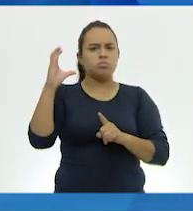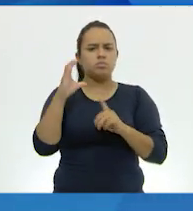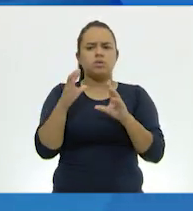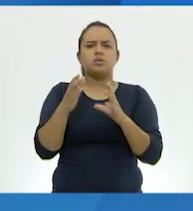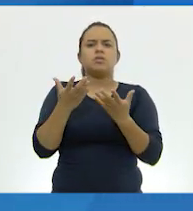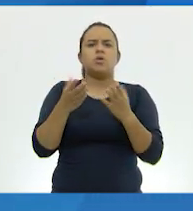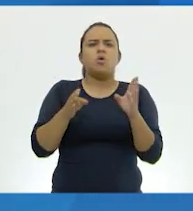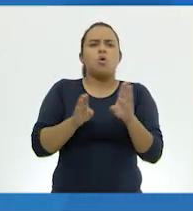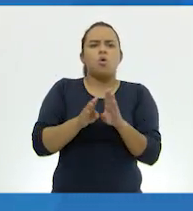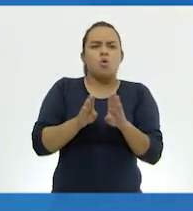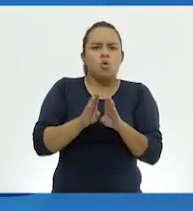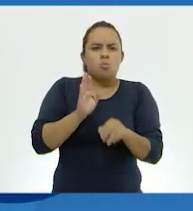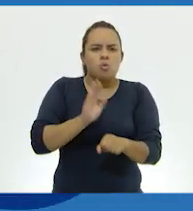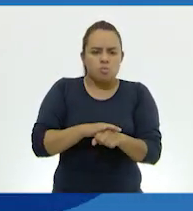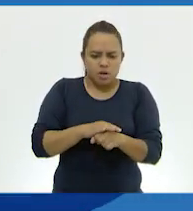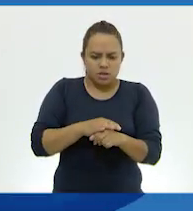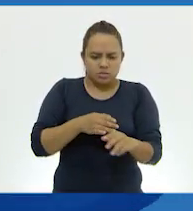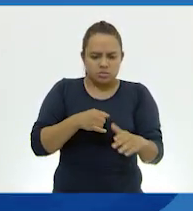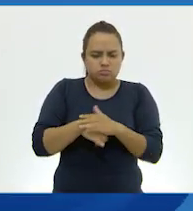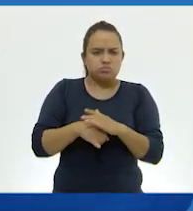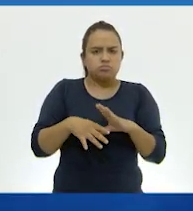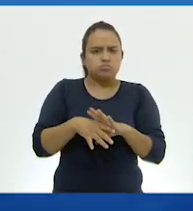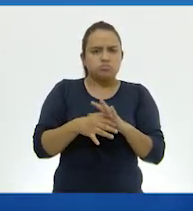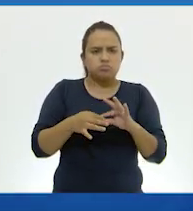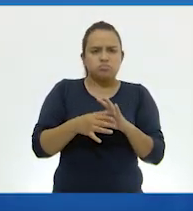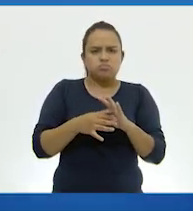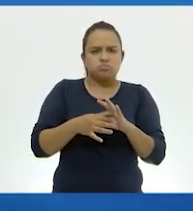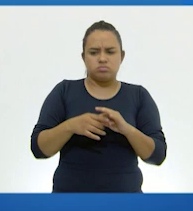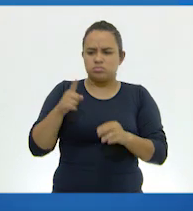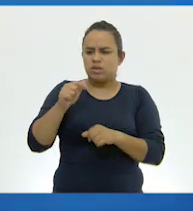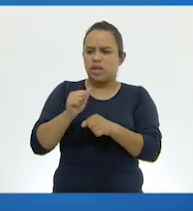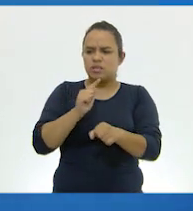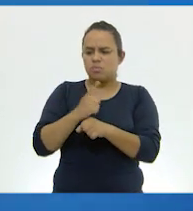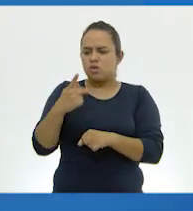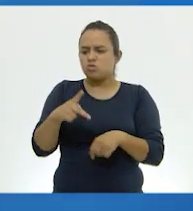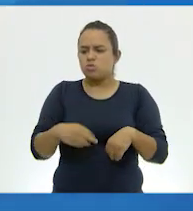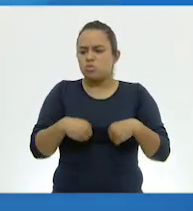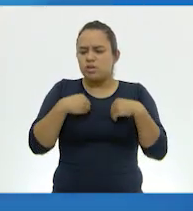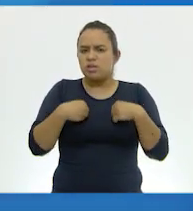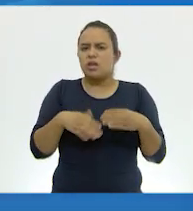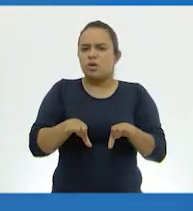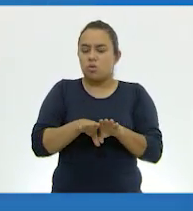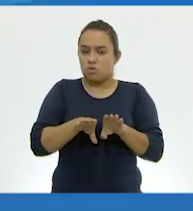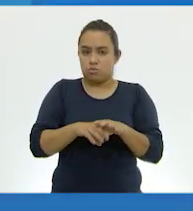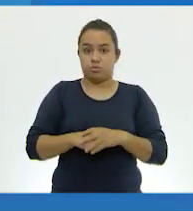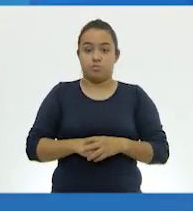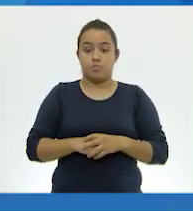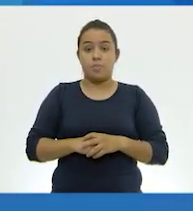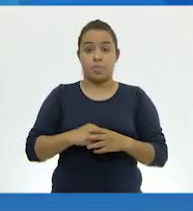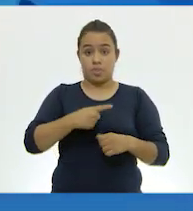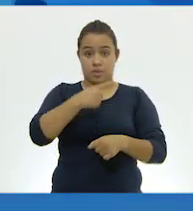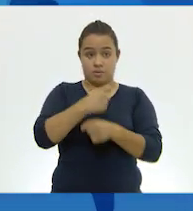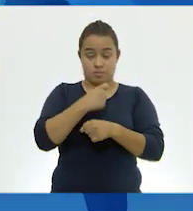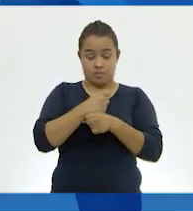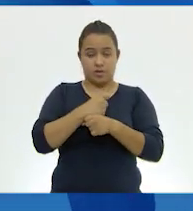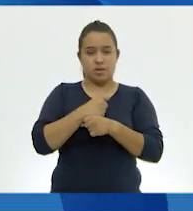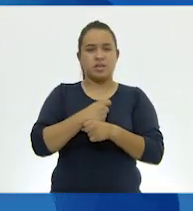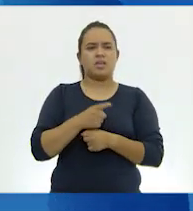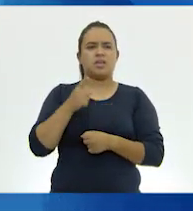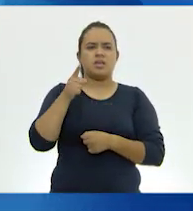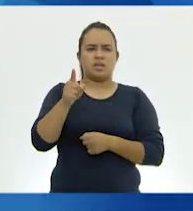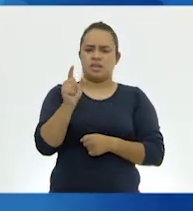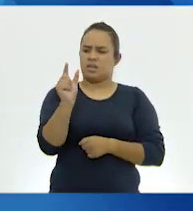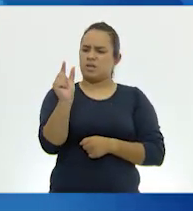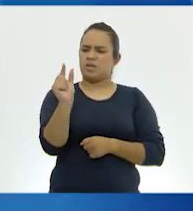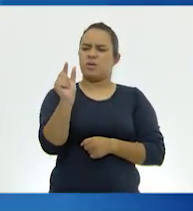va a ayudar a ver cuál es el ciclo de estos animales, ¿sale? Muy bien. Empezamos porque son unos